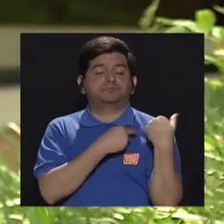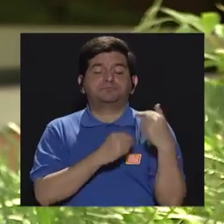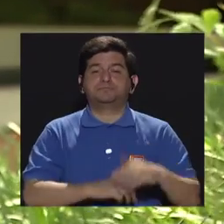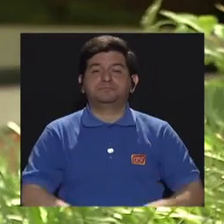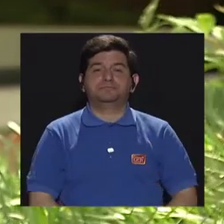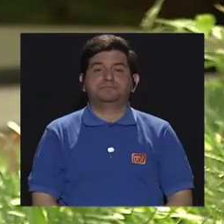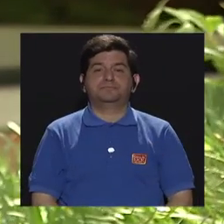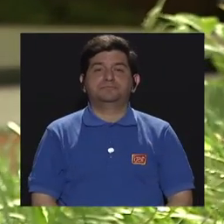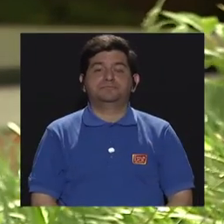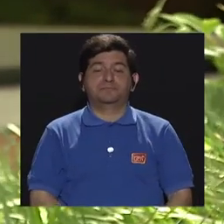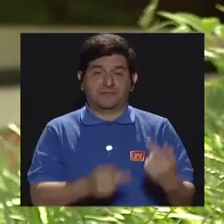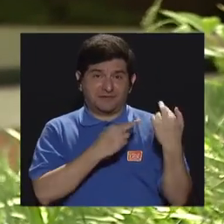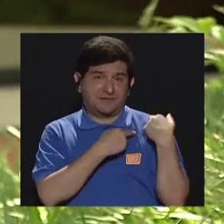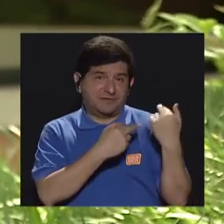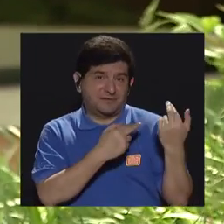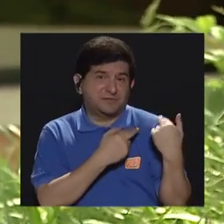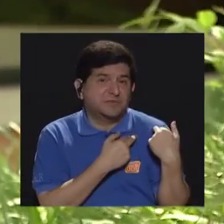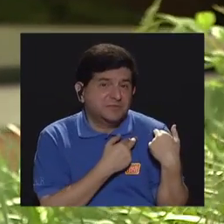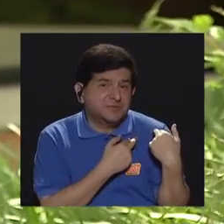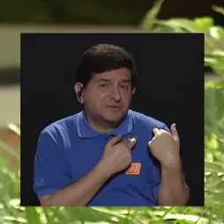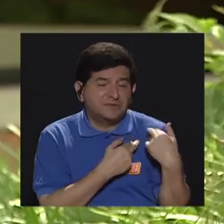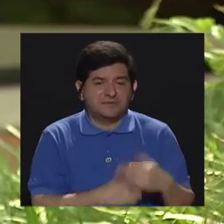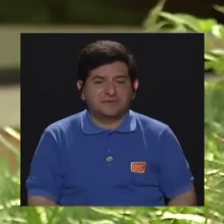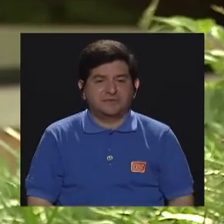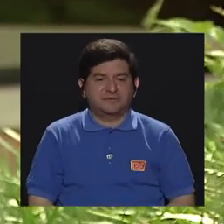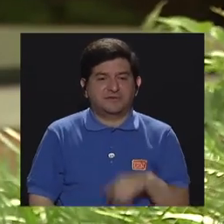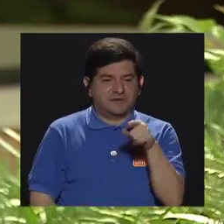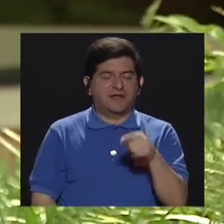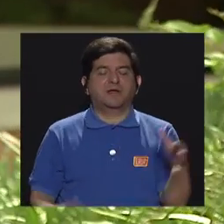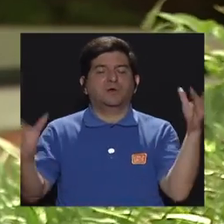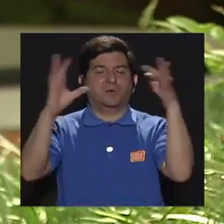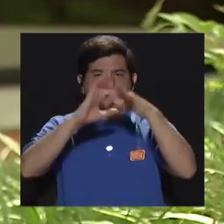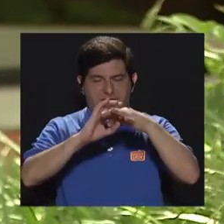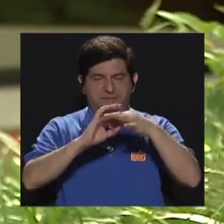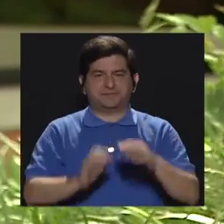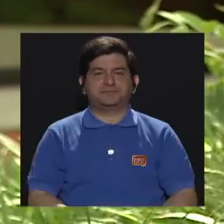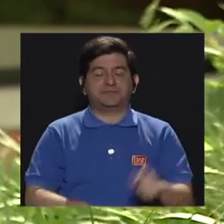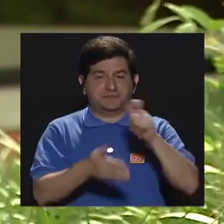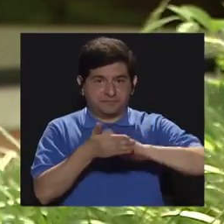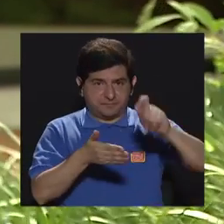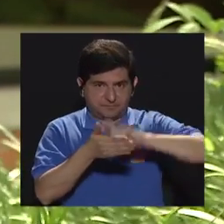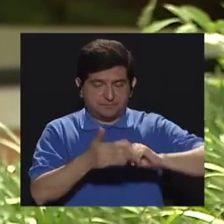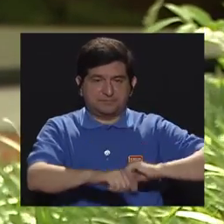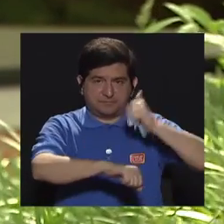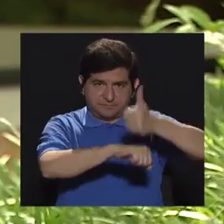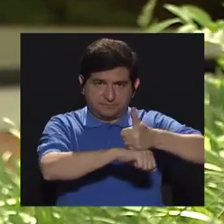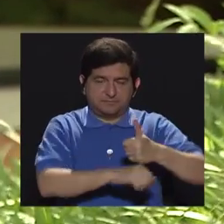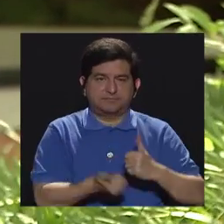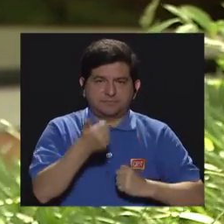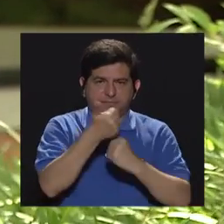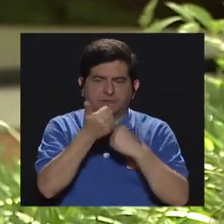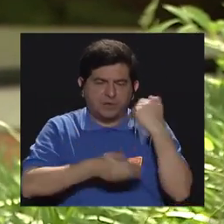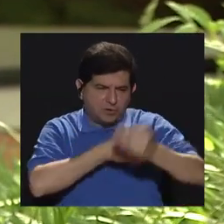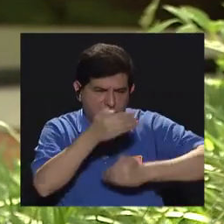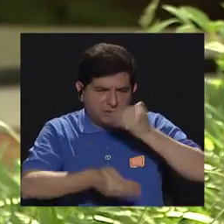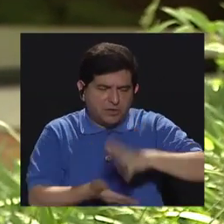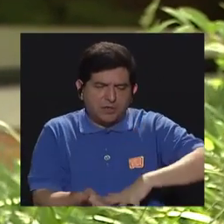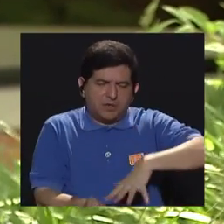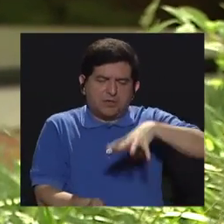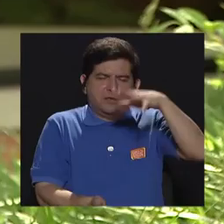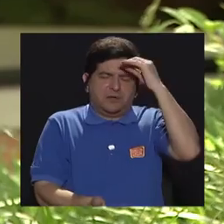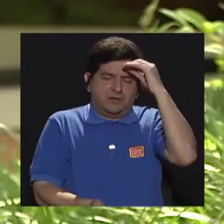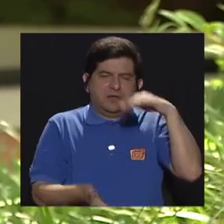¿verdad? Entonces, responsabilidad, es una responsabilidad conjunta. La escuela se creó para apoyar los procesos de